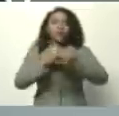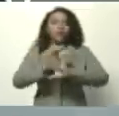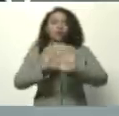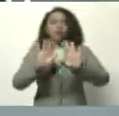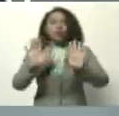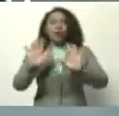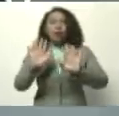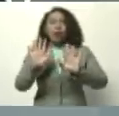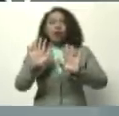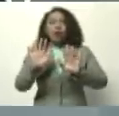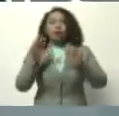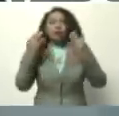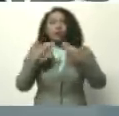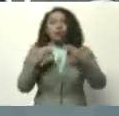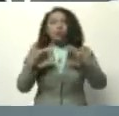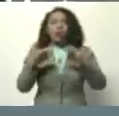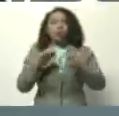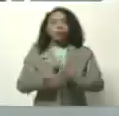vía de normalidad.